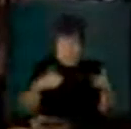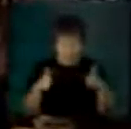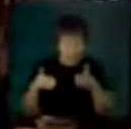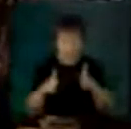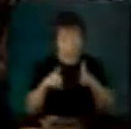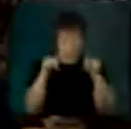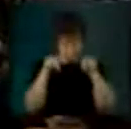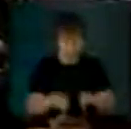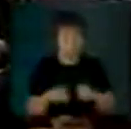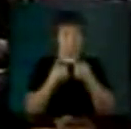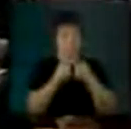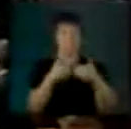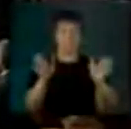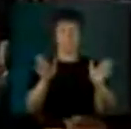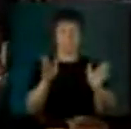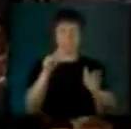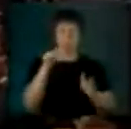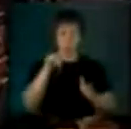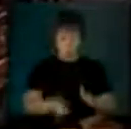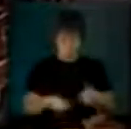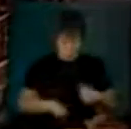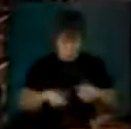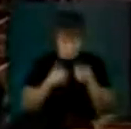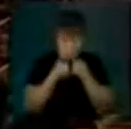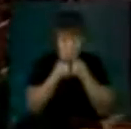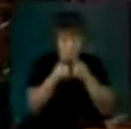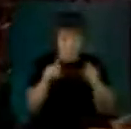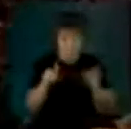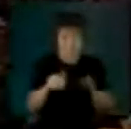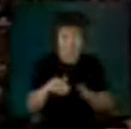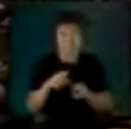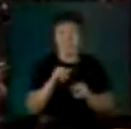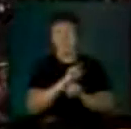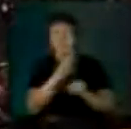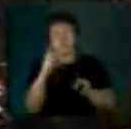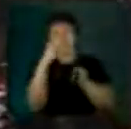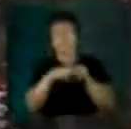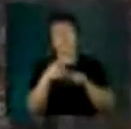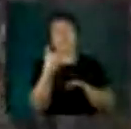vamos. Lo que hoy comienza se define a sí mismo